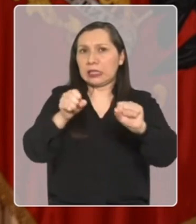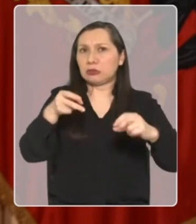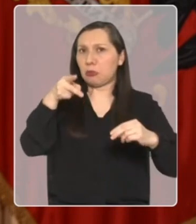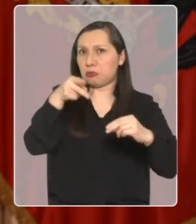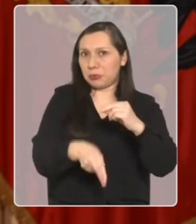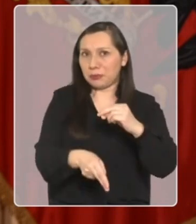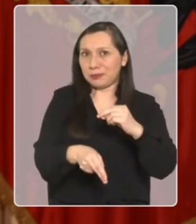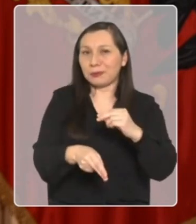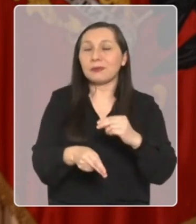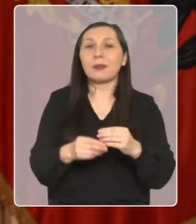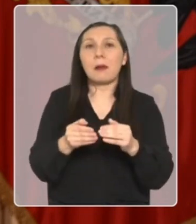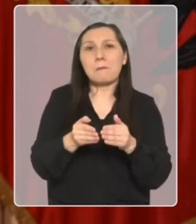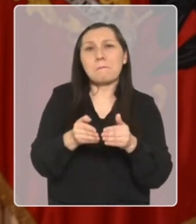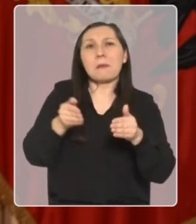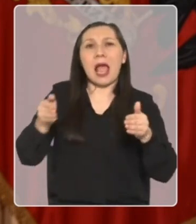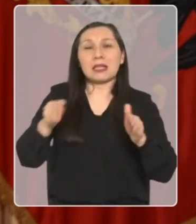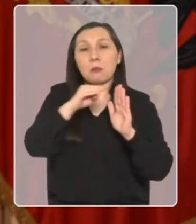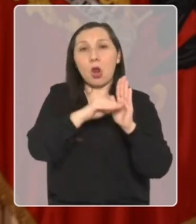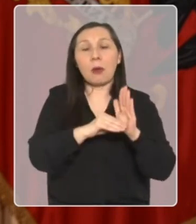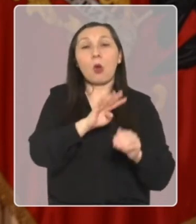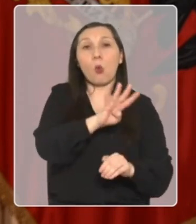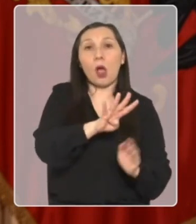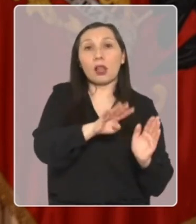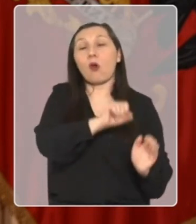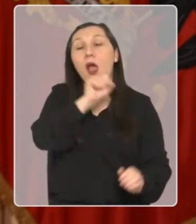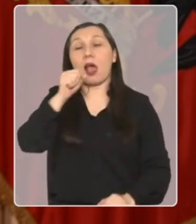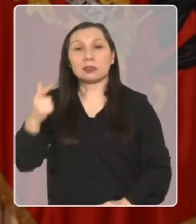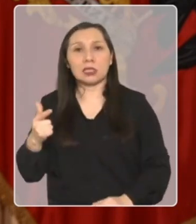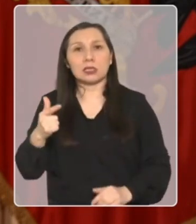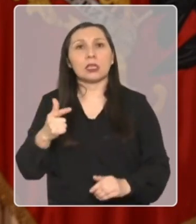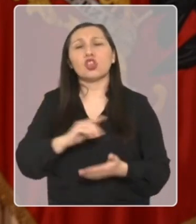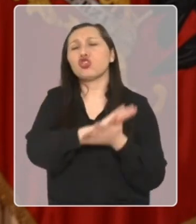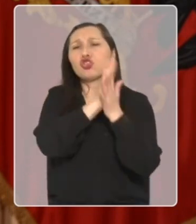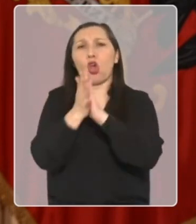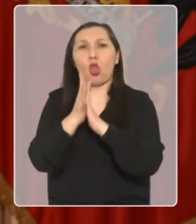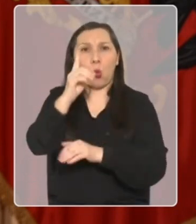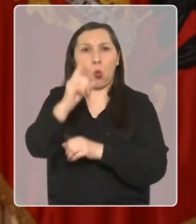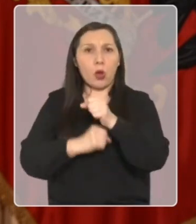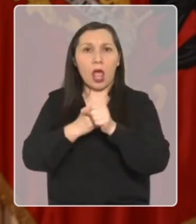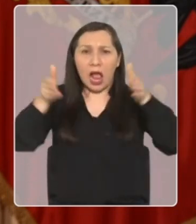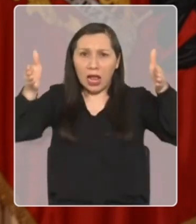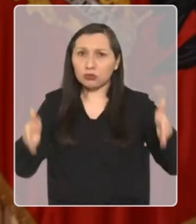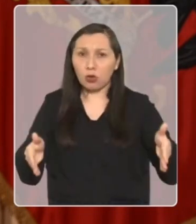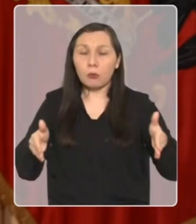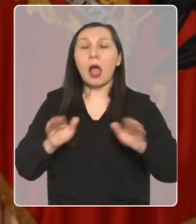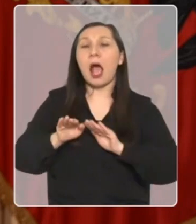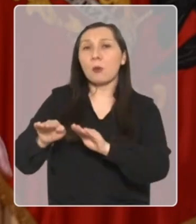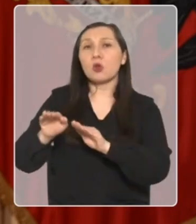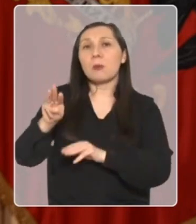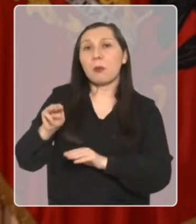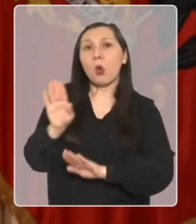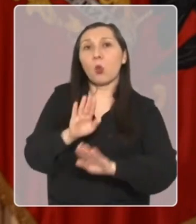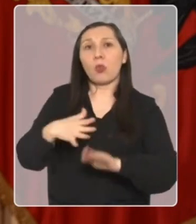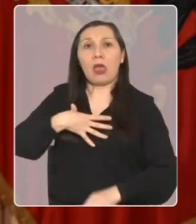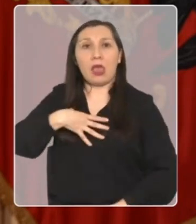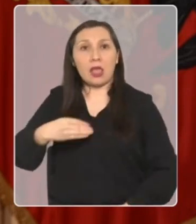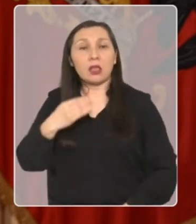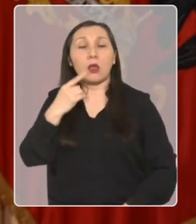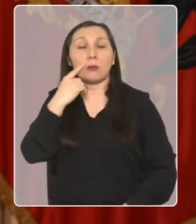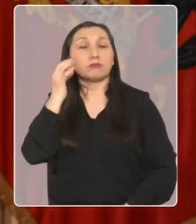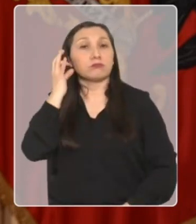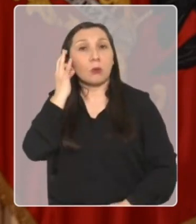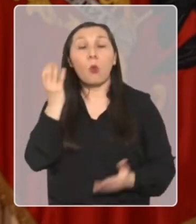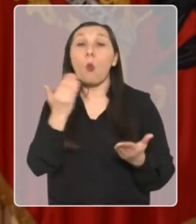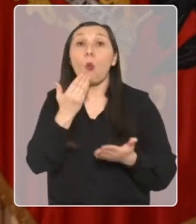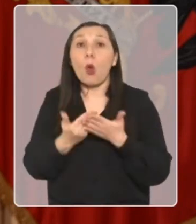hay 7 inaugurados. Y extenderemos el programa de 4-7 a todo el año para poder apoyar a las madres en el cuidado de sus